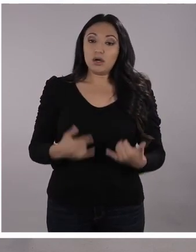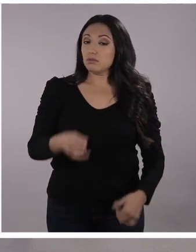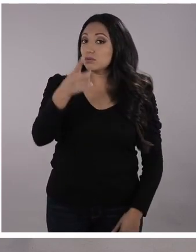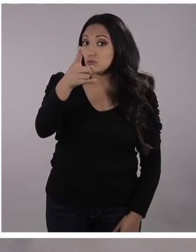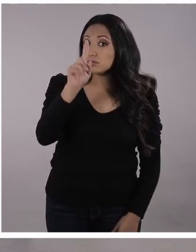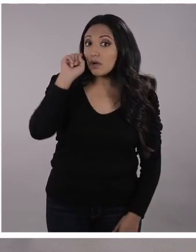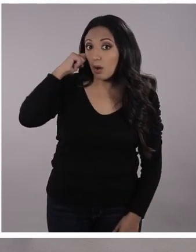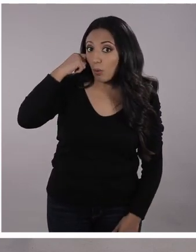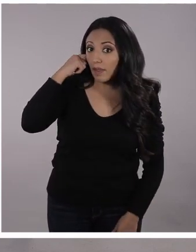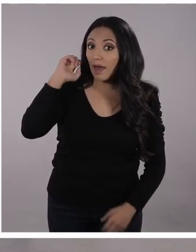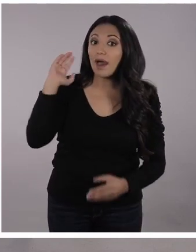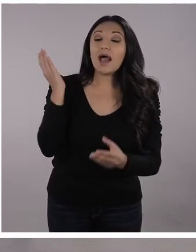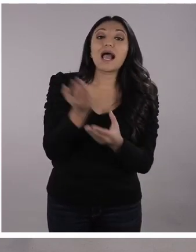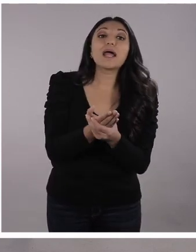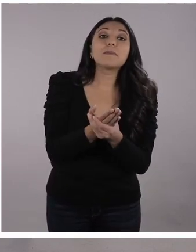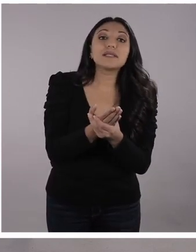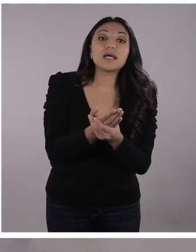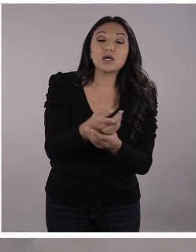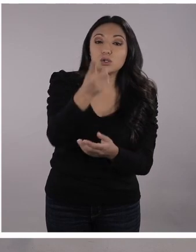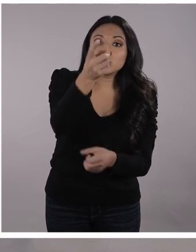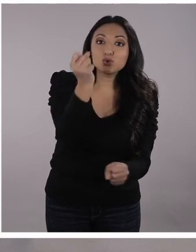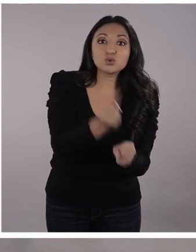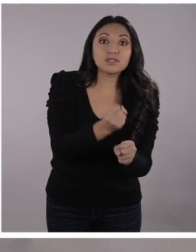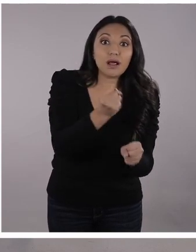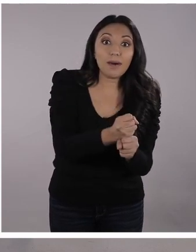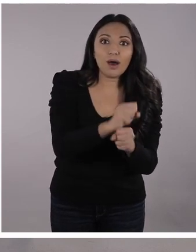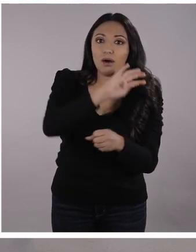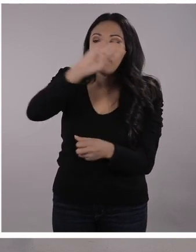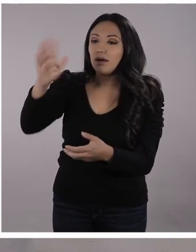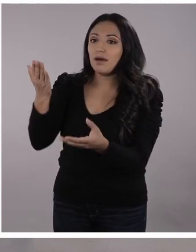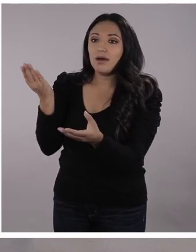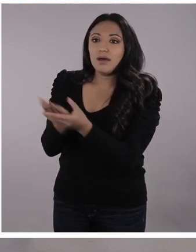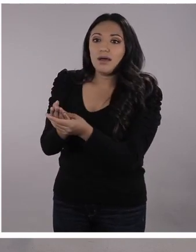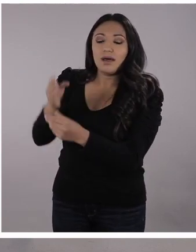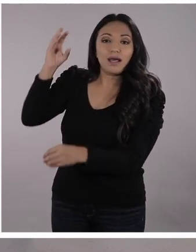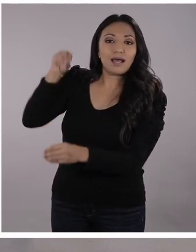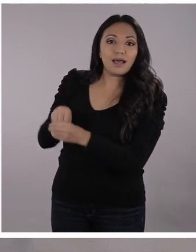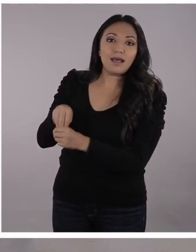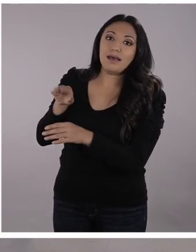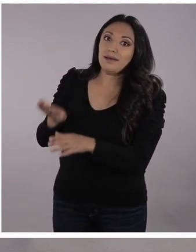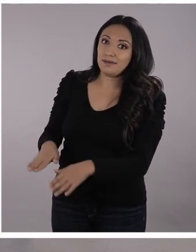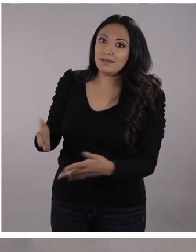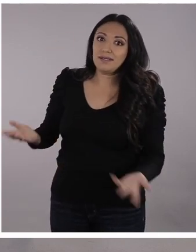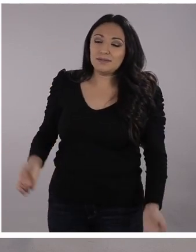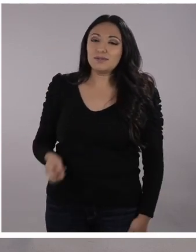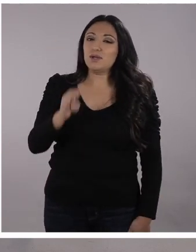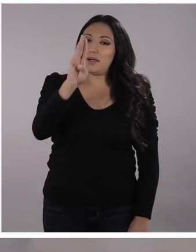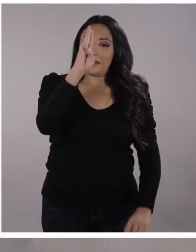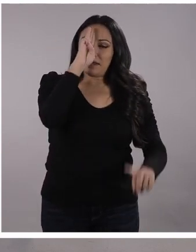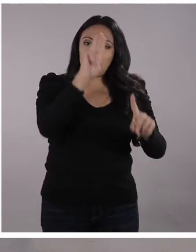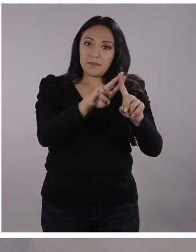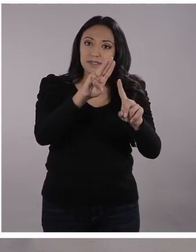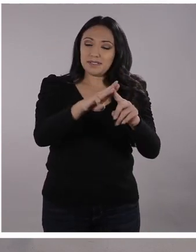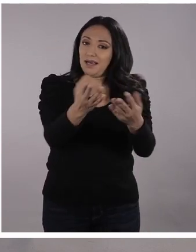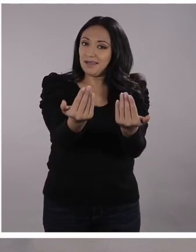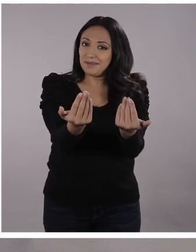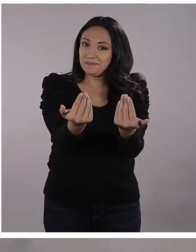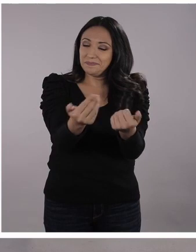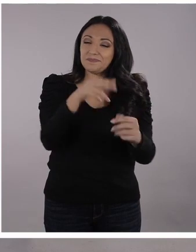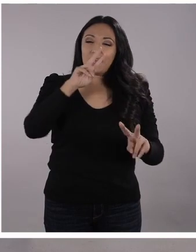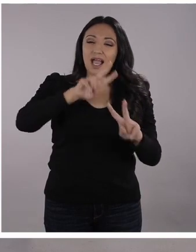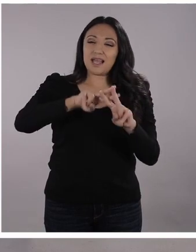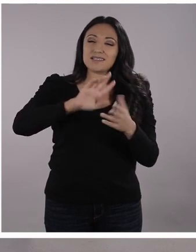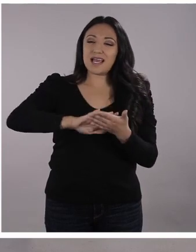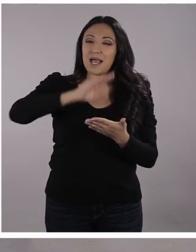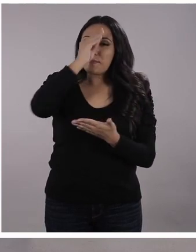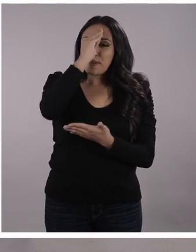que sus portafolios, sus trabajos van al portafolio del estudiante. Sus mensajitos al hashtag de Aprender la Tele